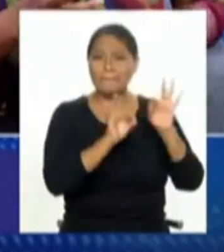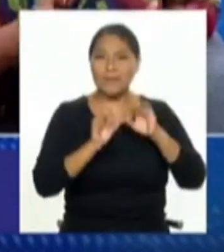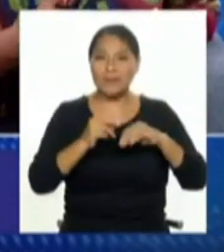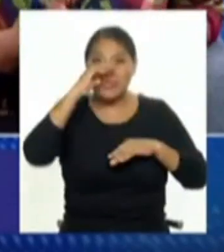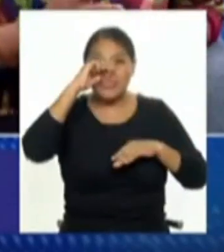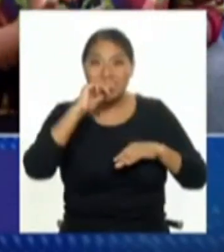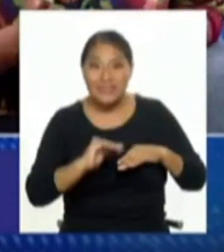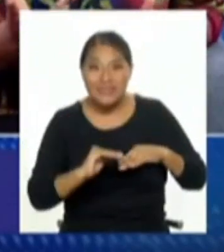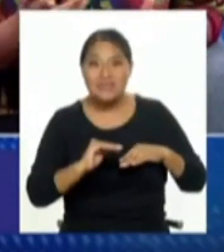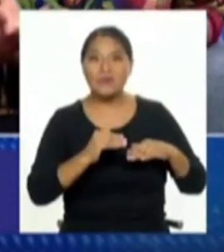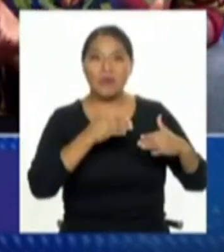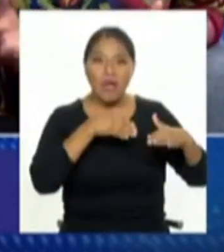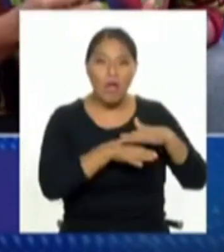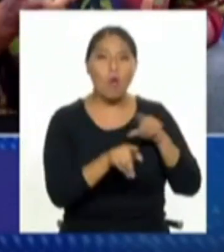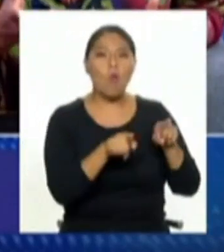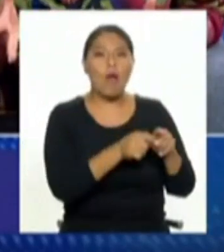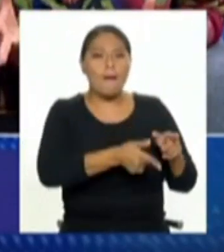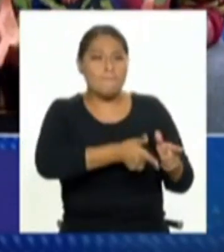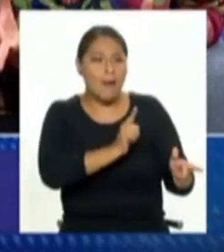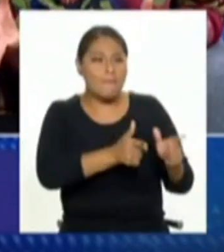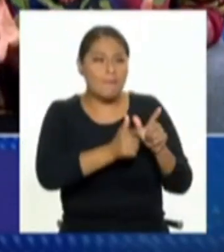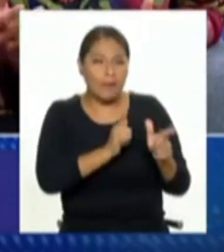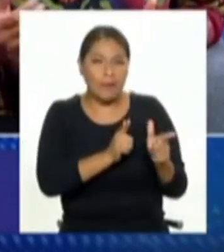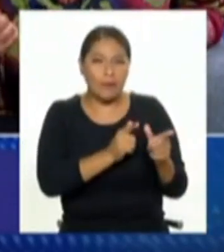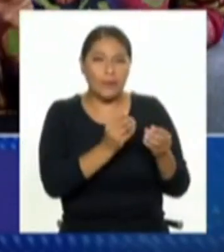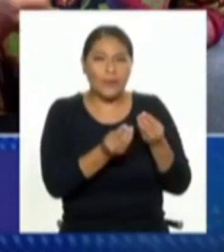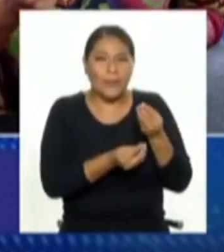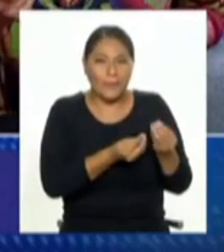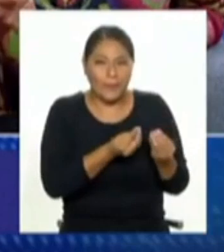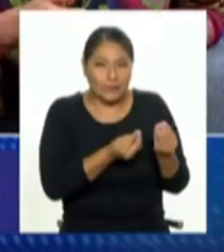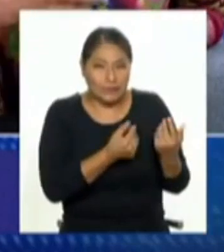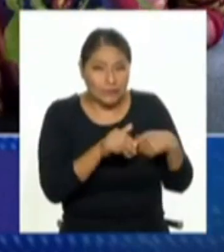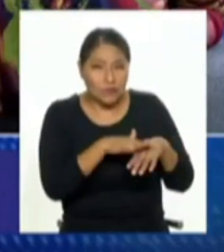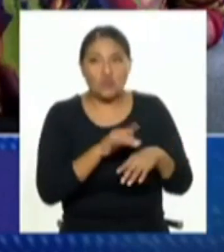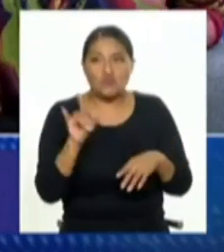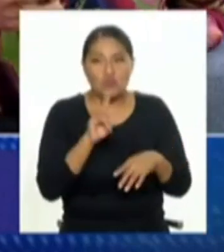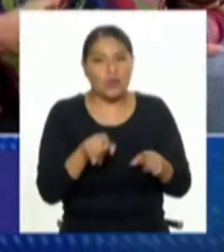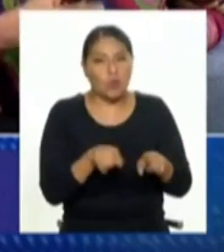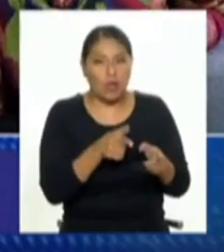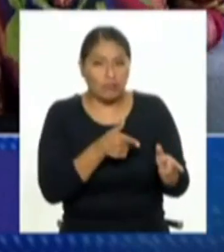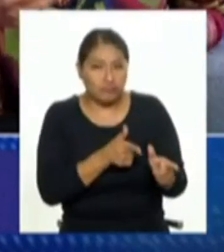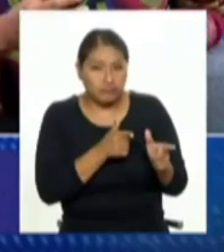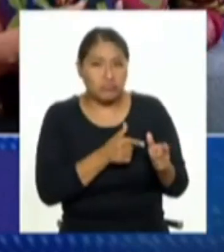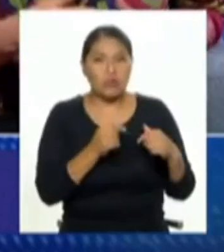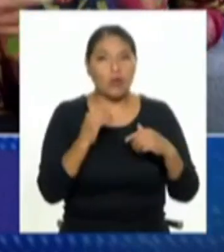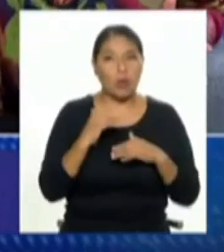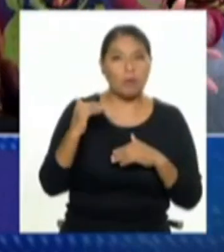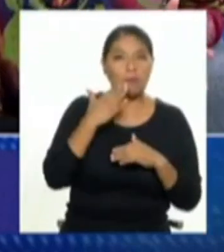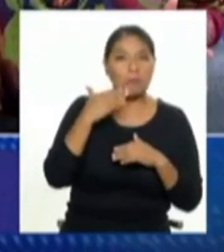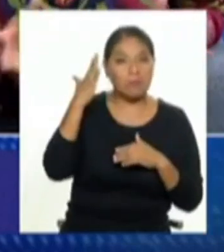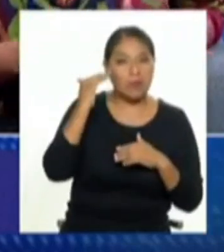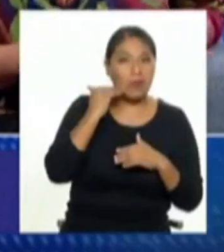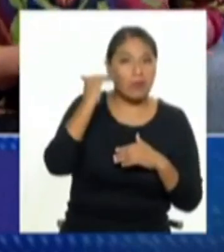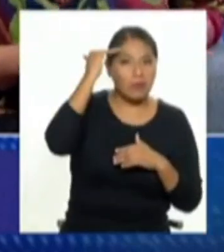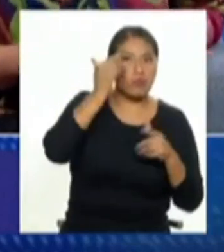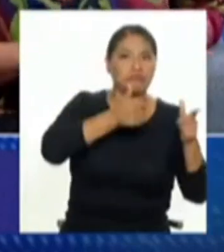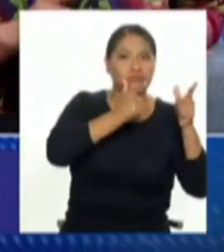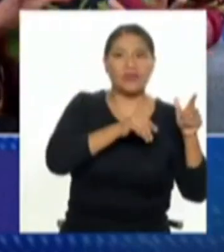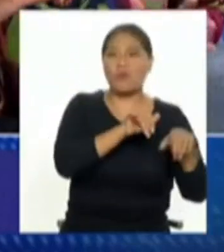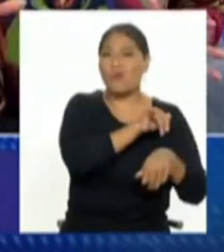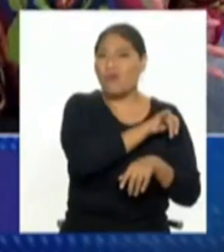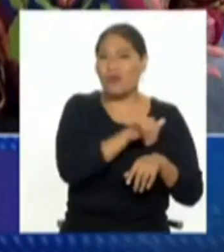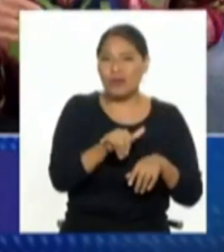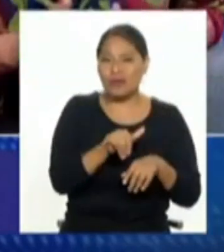escuelas y lamentablemente hay muchas de estas situaciones y usan armas no se sabe si del padre en fin ahí hay una gran facilidad